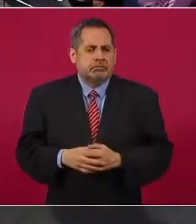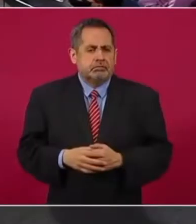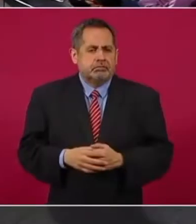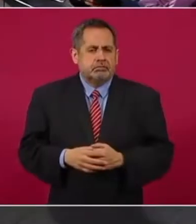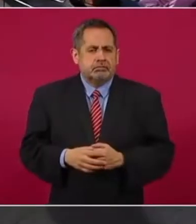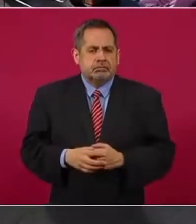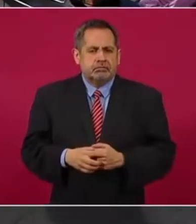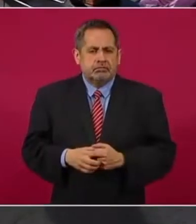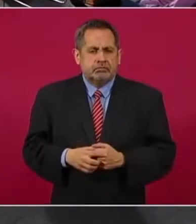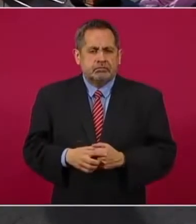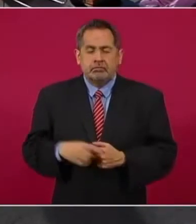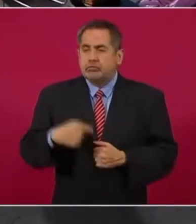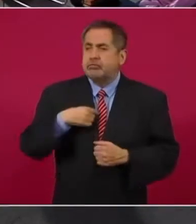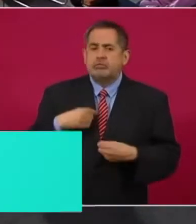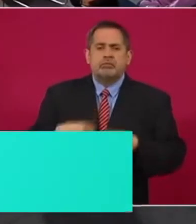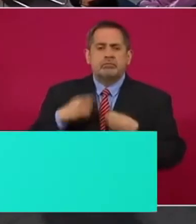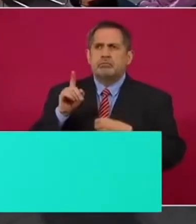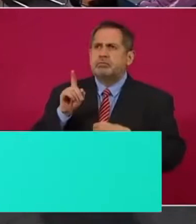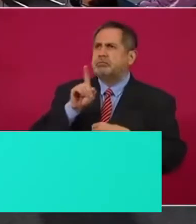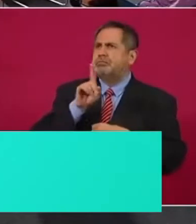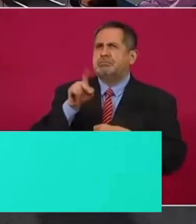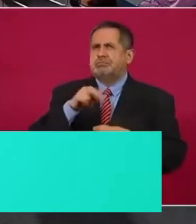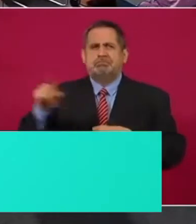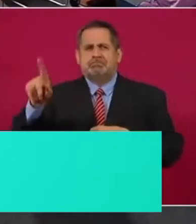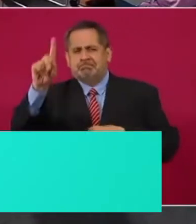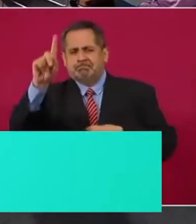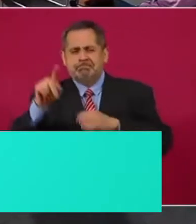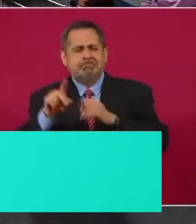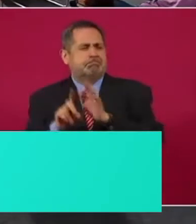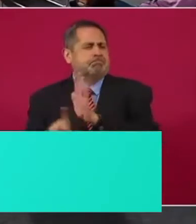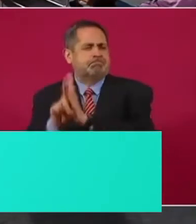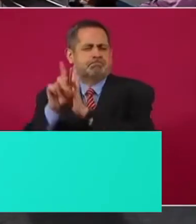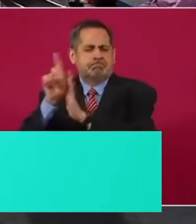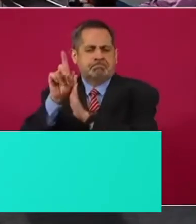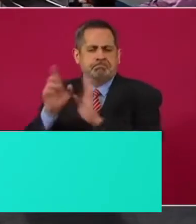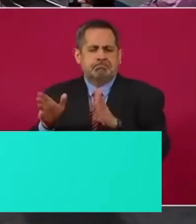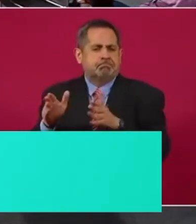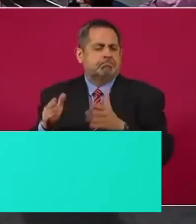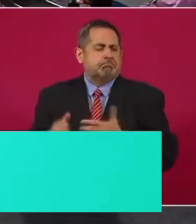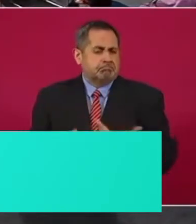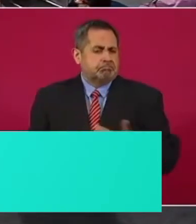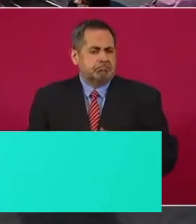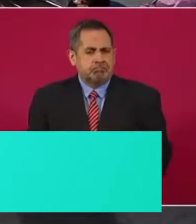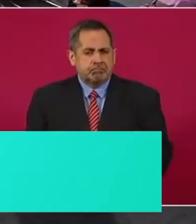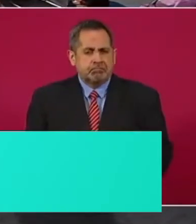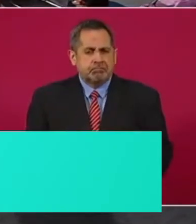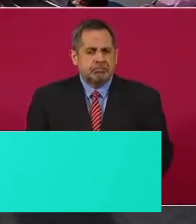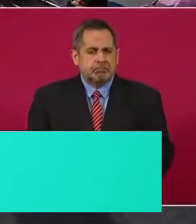Yo estuve en un departamento y les diría